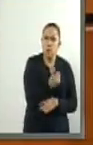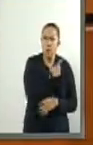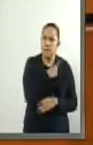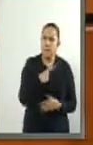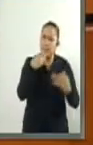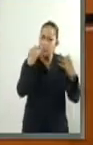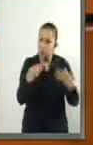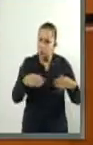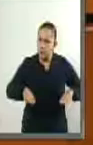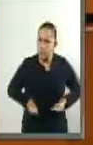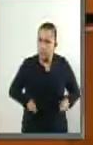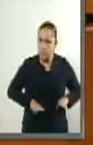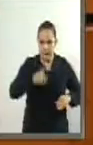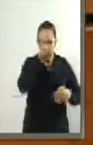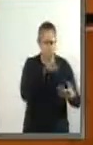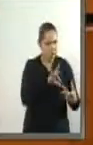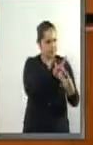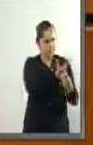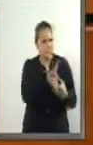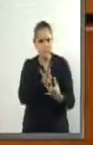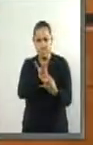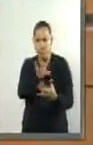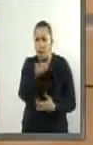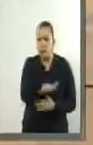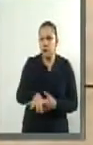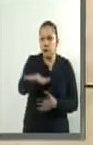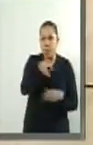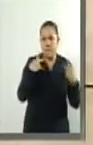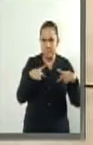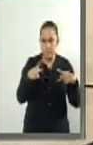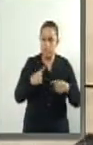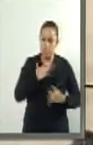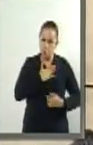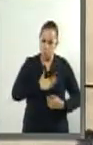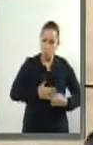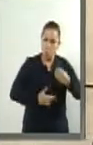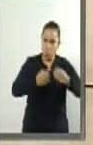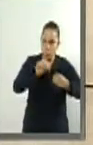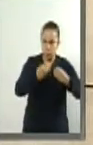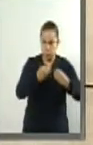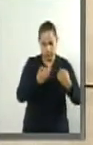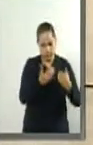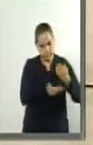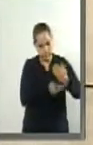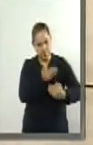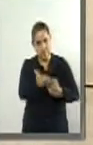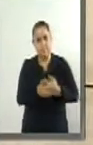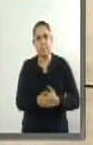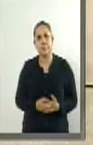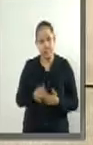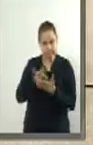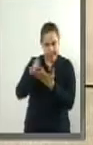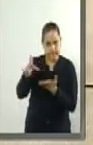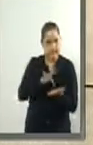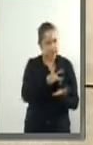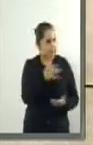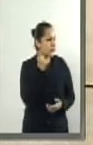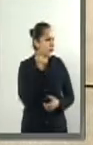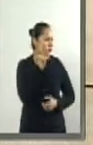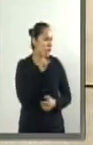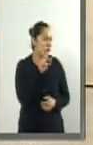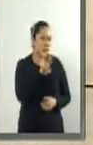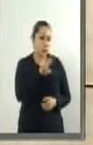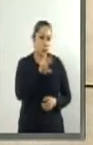a lo que la procure es cuanto señora presidenta gracias senadora verónica martínez túrnese